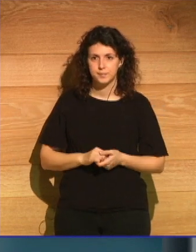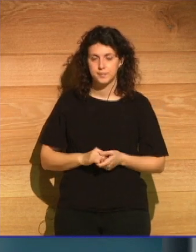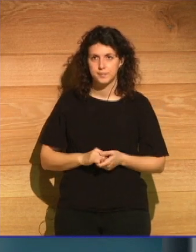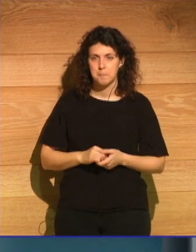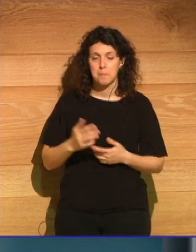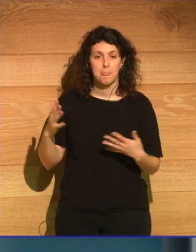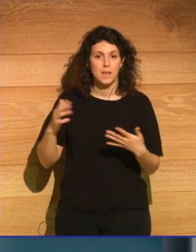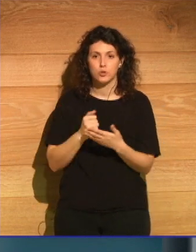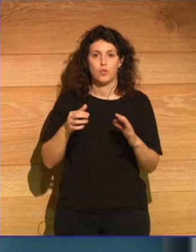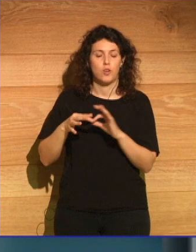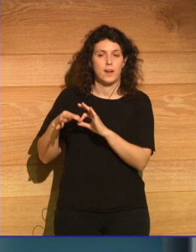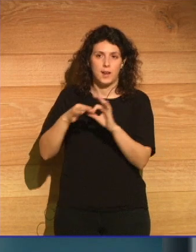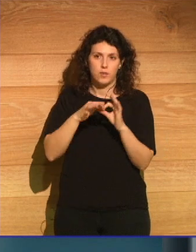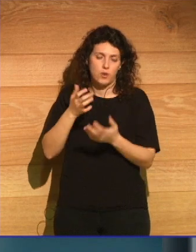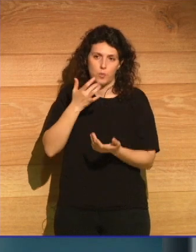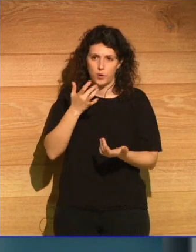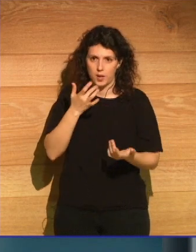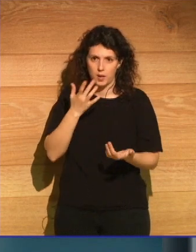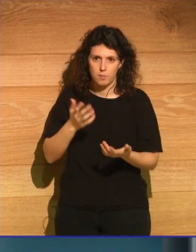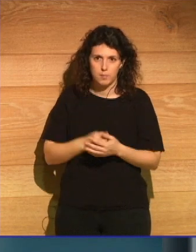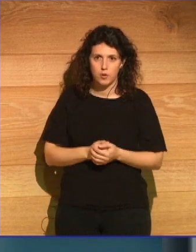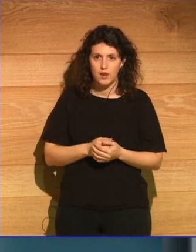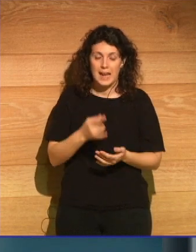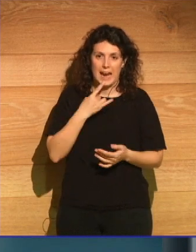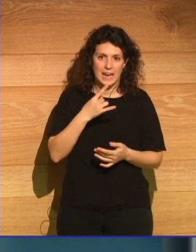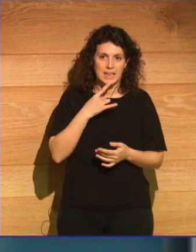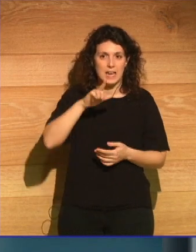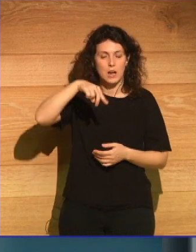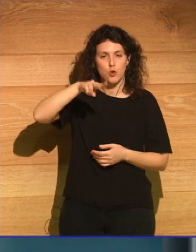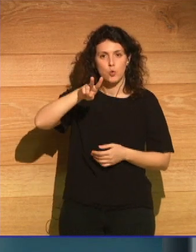sentido de la energía nuclear